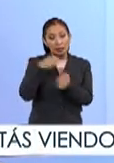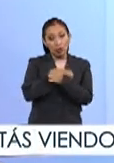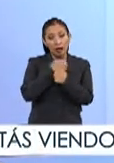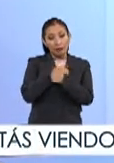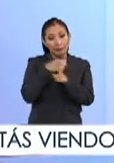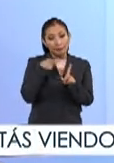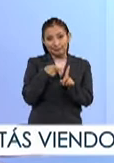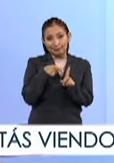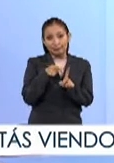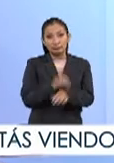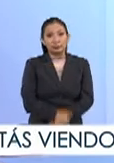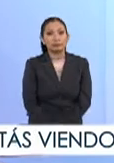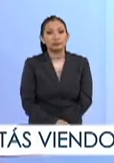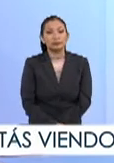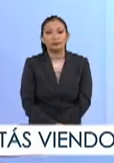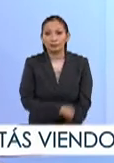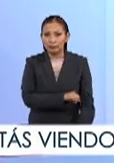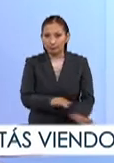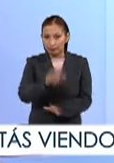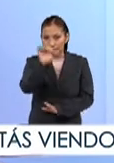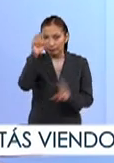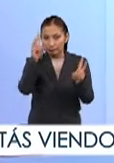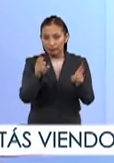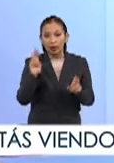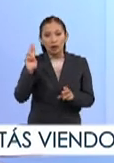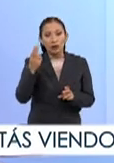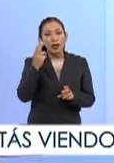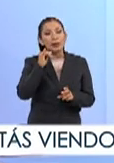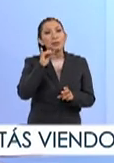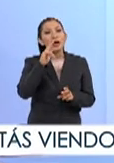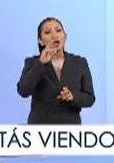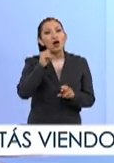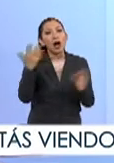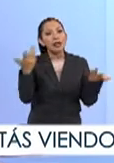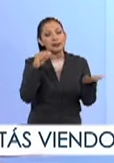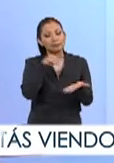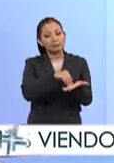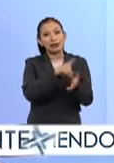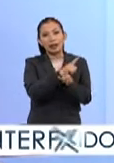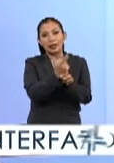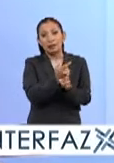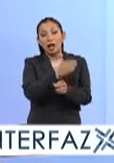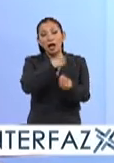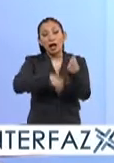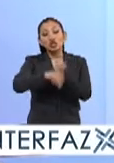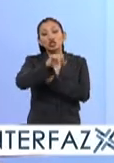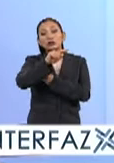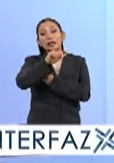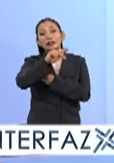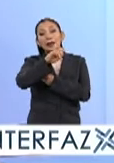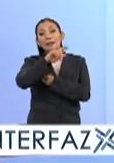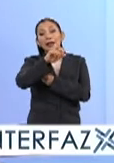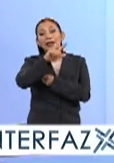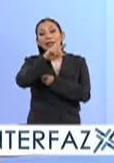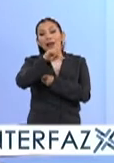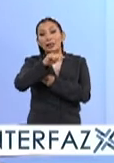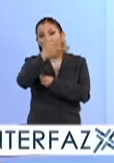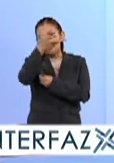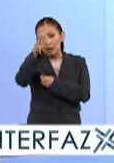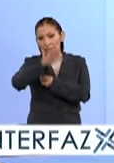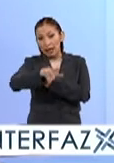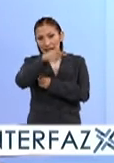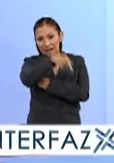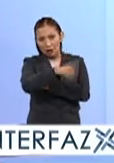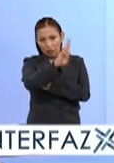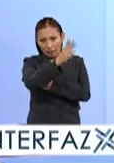educación es básica. En otros asuntos la Universidad Iberoamericana creó la licenciatura en sustentabilidad ambiental. Esta